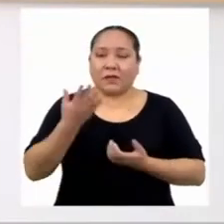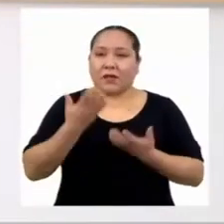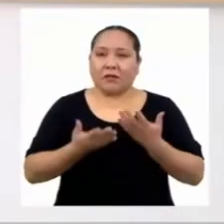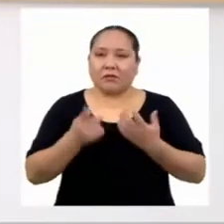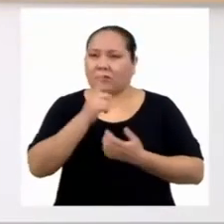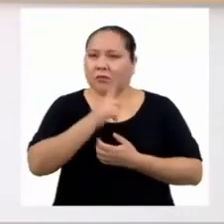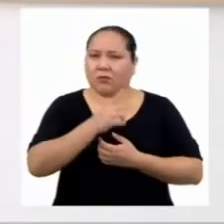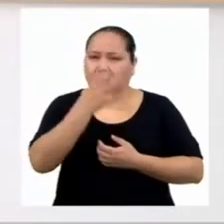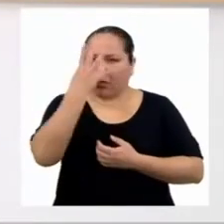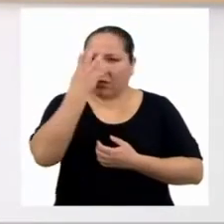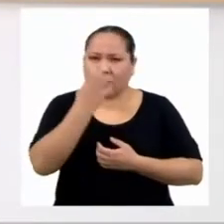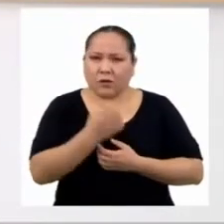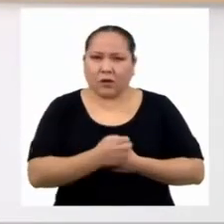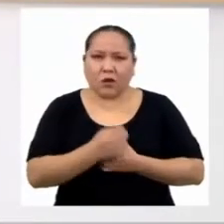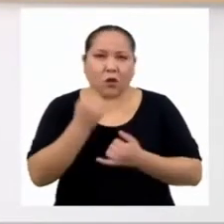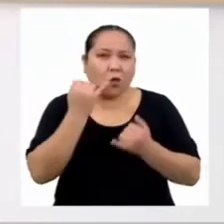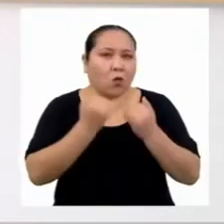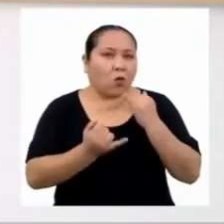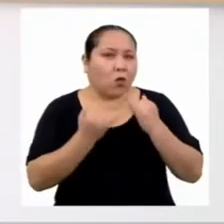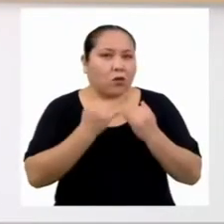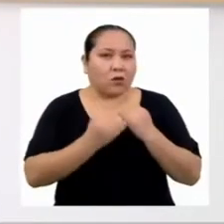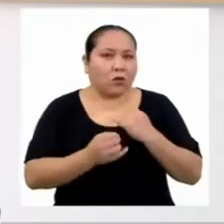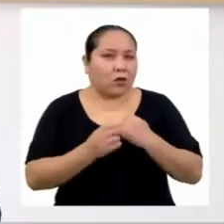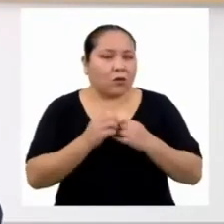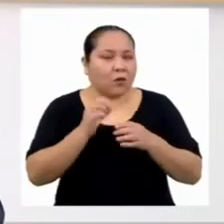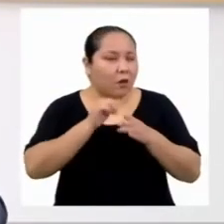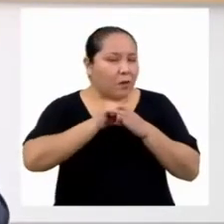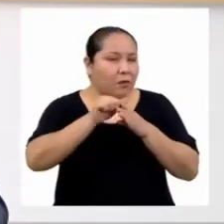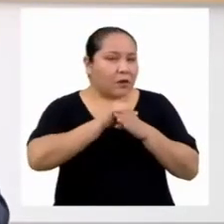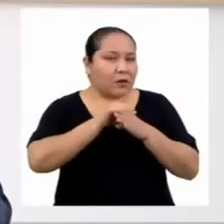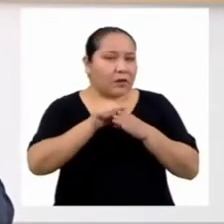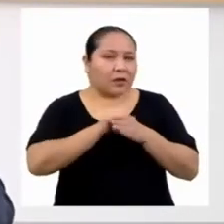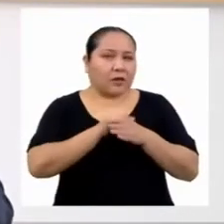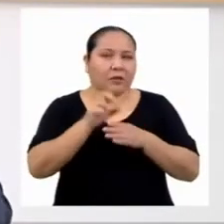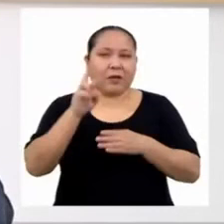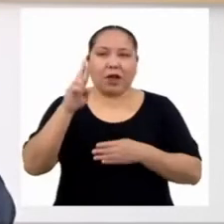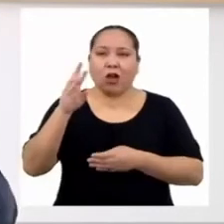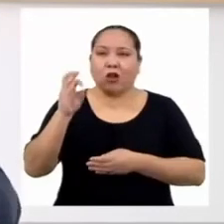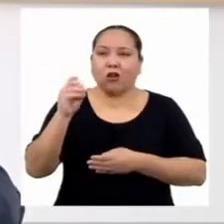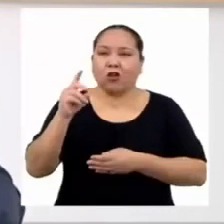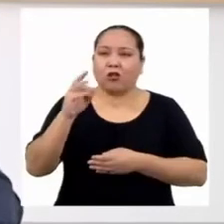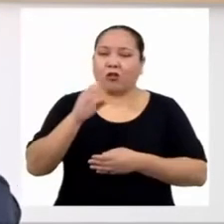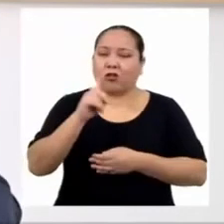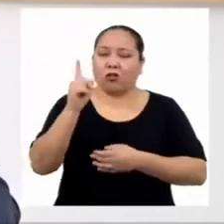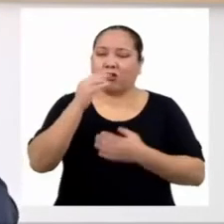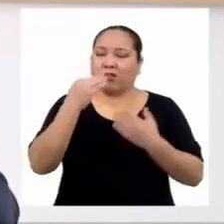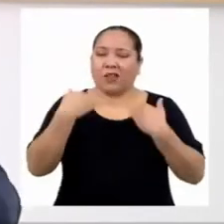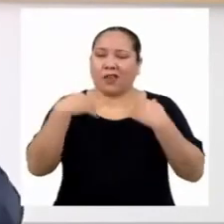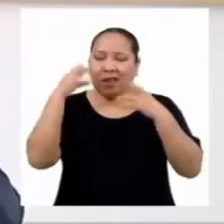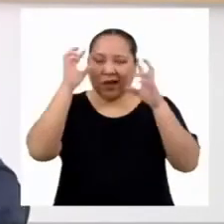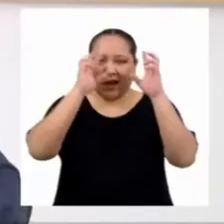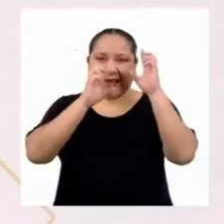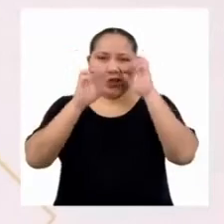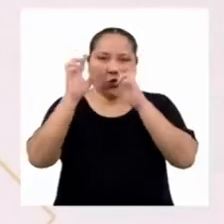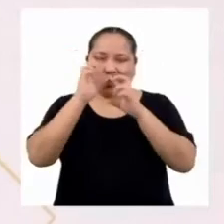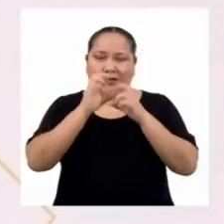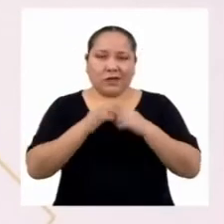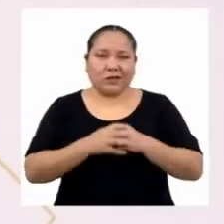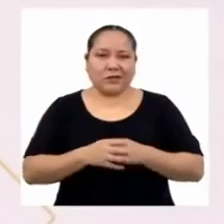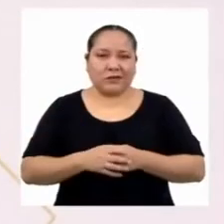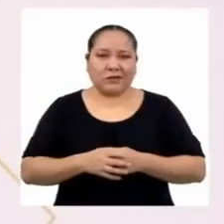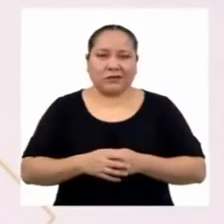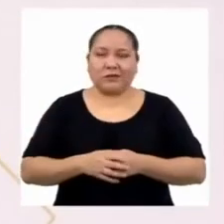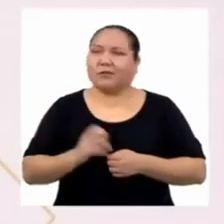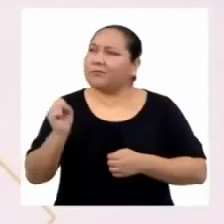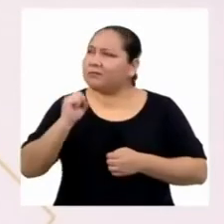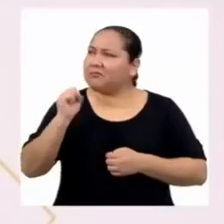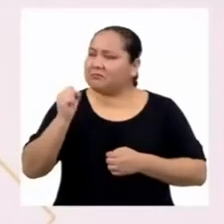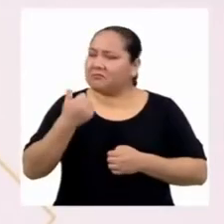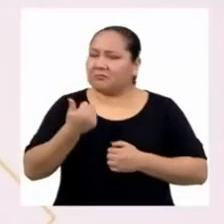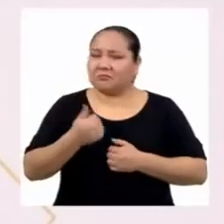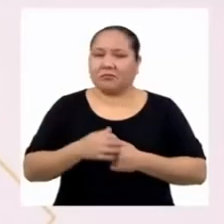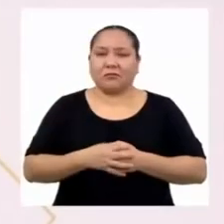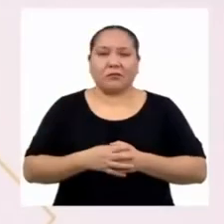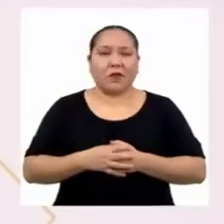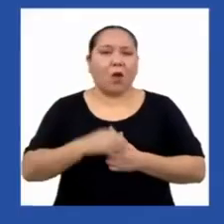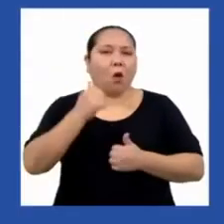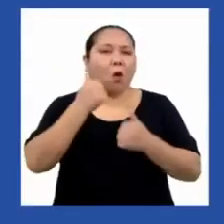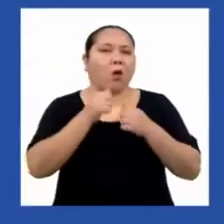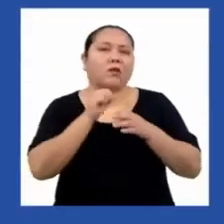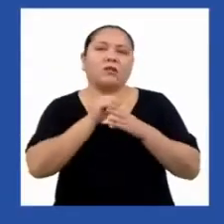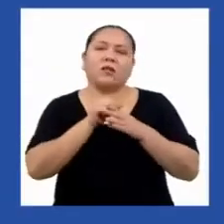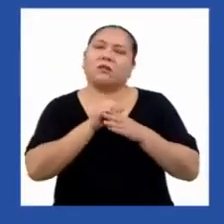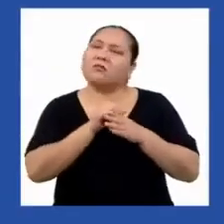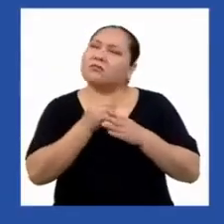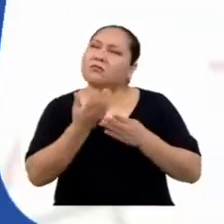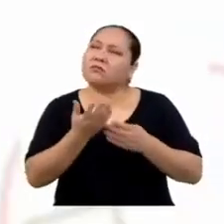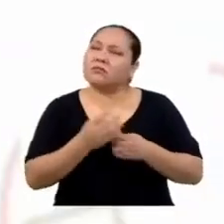molestaría si hacemos un último reto. Como para que a Rodrigo no le quede ninguna duda. ¿Qué dices? Está bien. ¿Cuál es la situación?